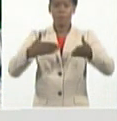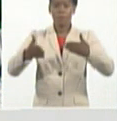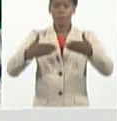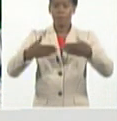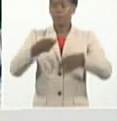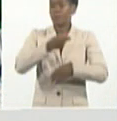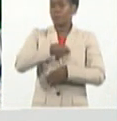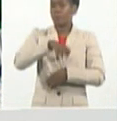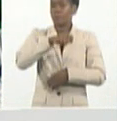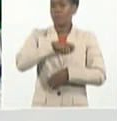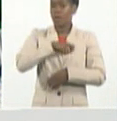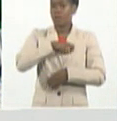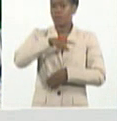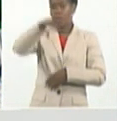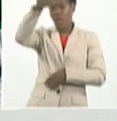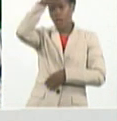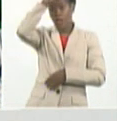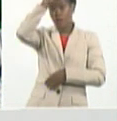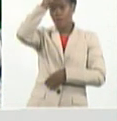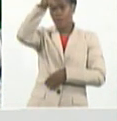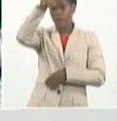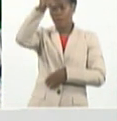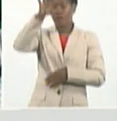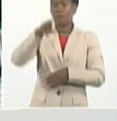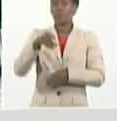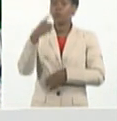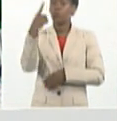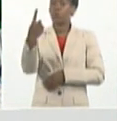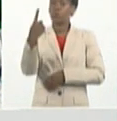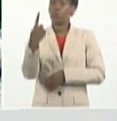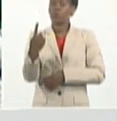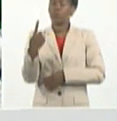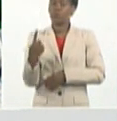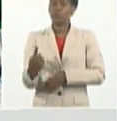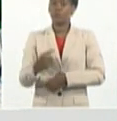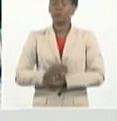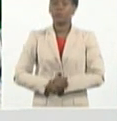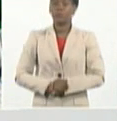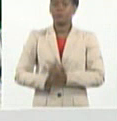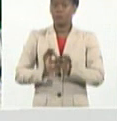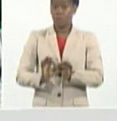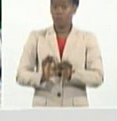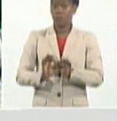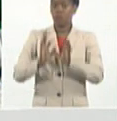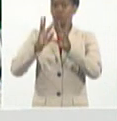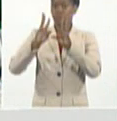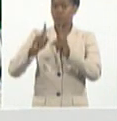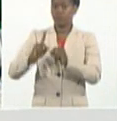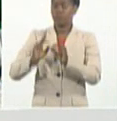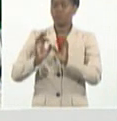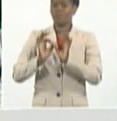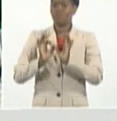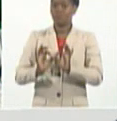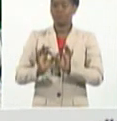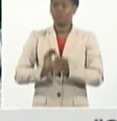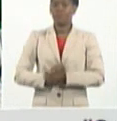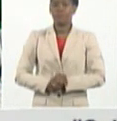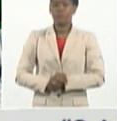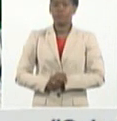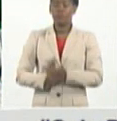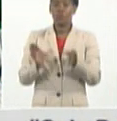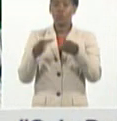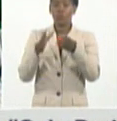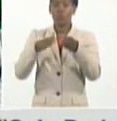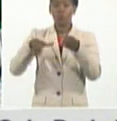Alemania y las Bahamas, uno de cada uno. Y como siempre resumimos, todos los viajeros cubanos,